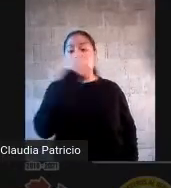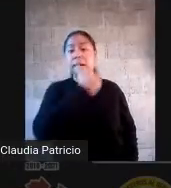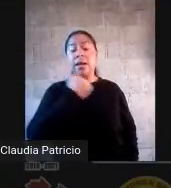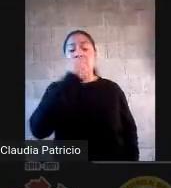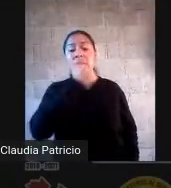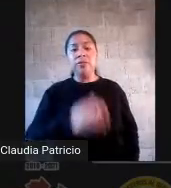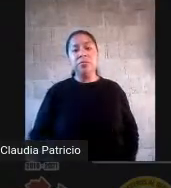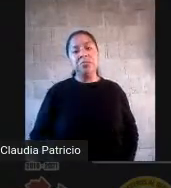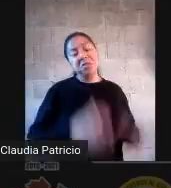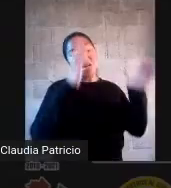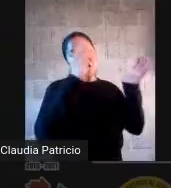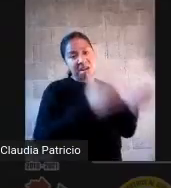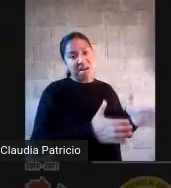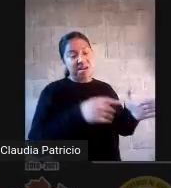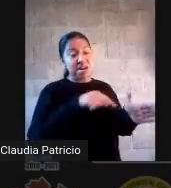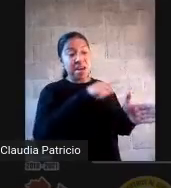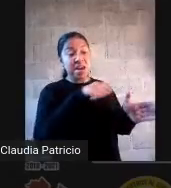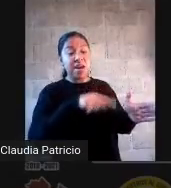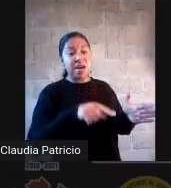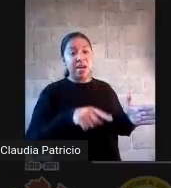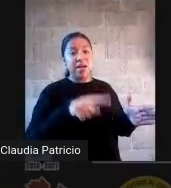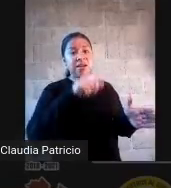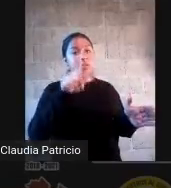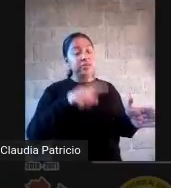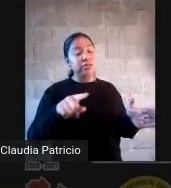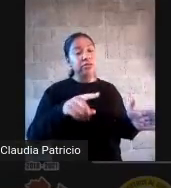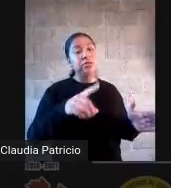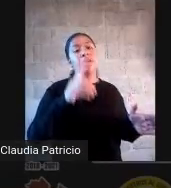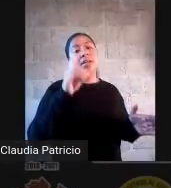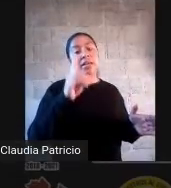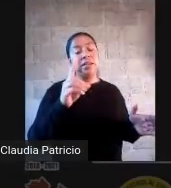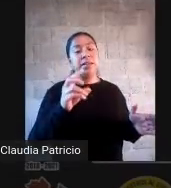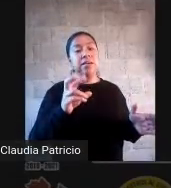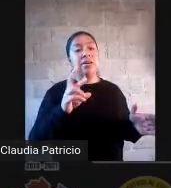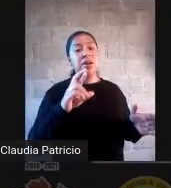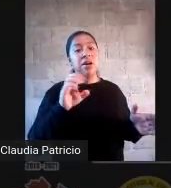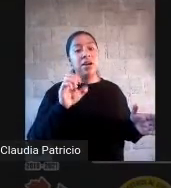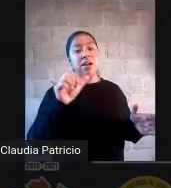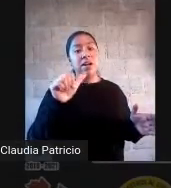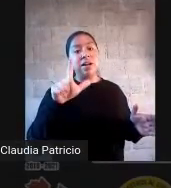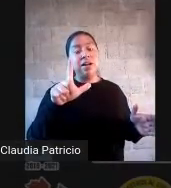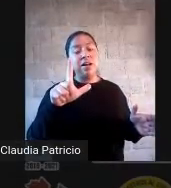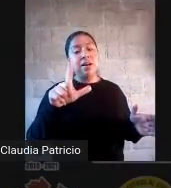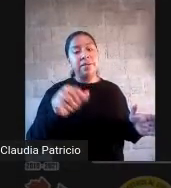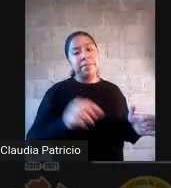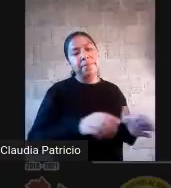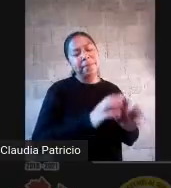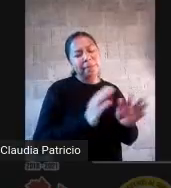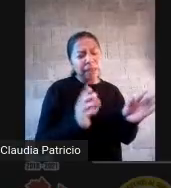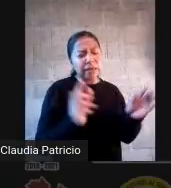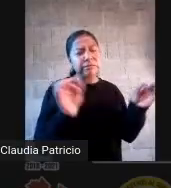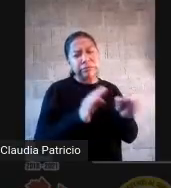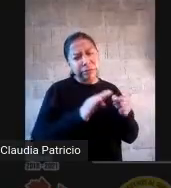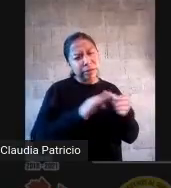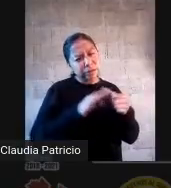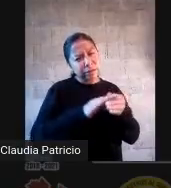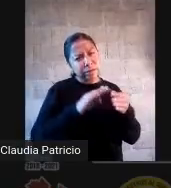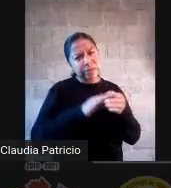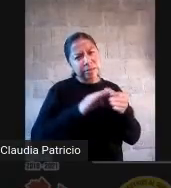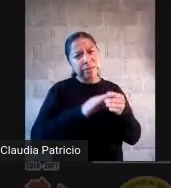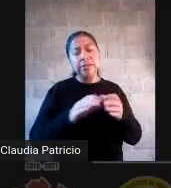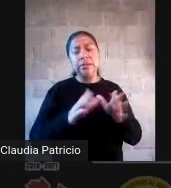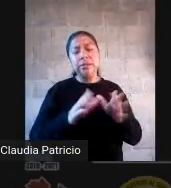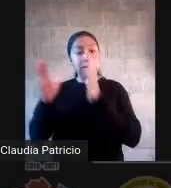y poder decidir qué tan lejos o qué tan cerca están de la zona de desarrollo próximo. Ok. Sigo